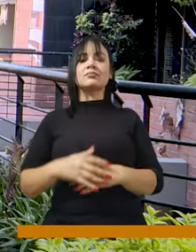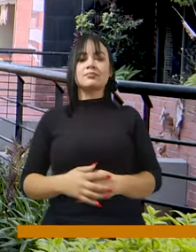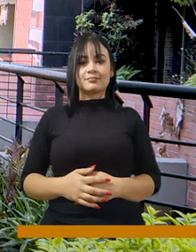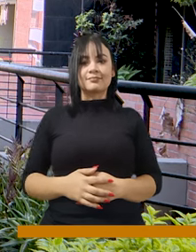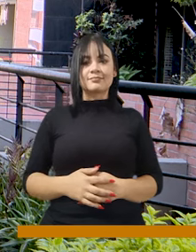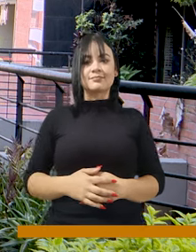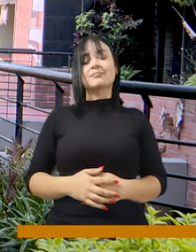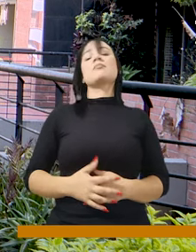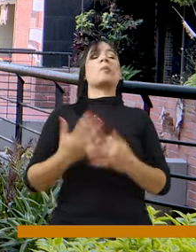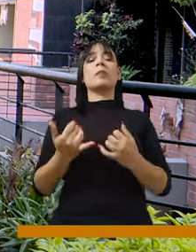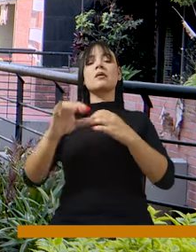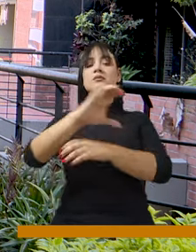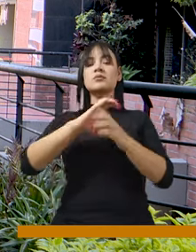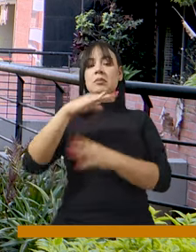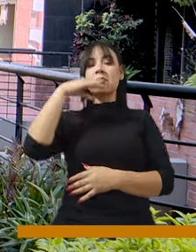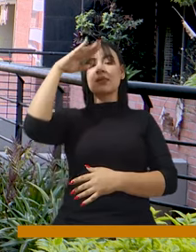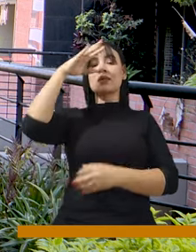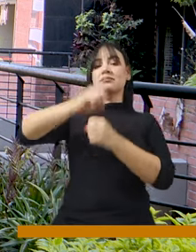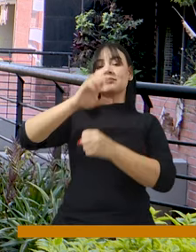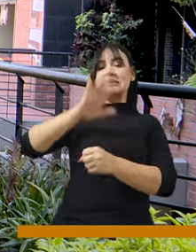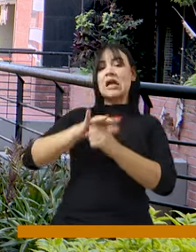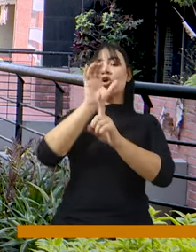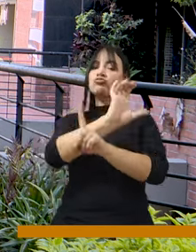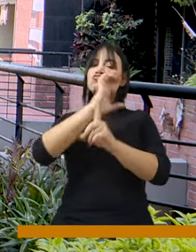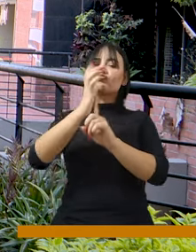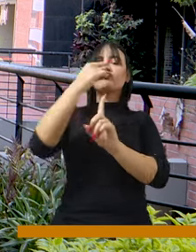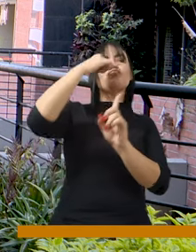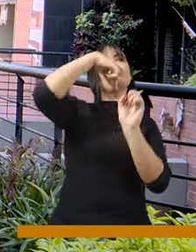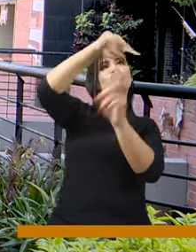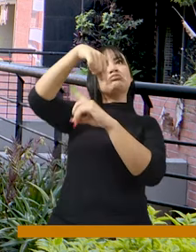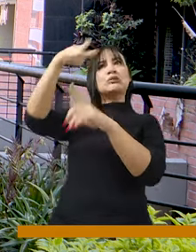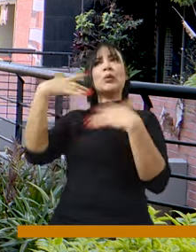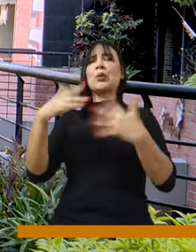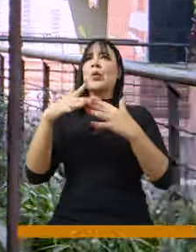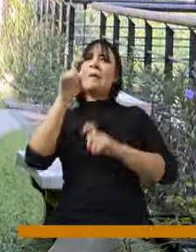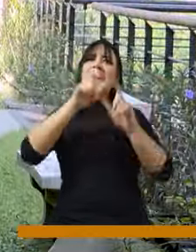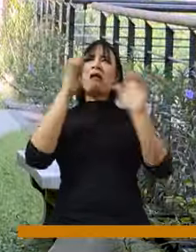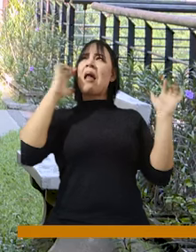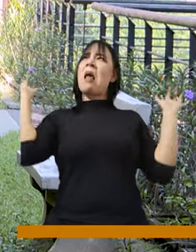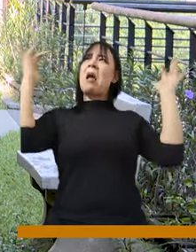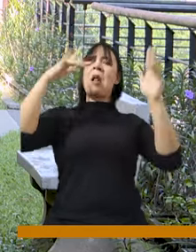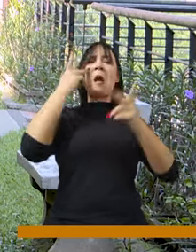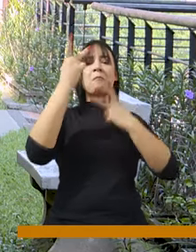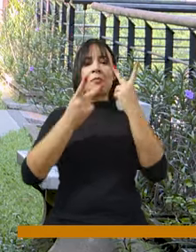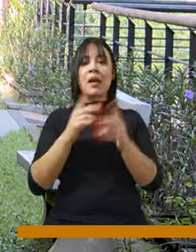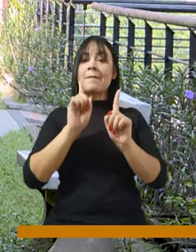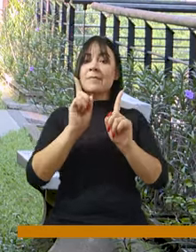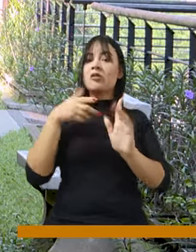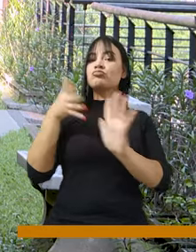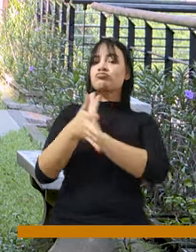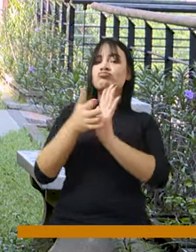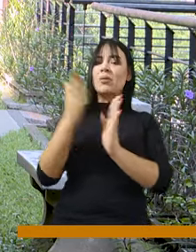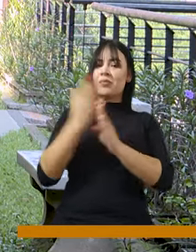Medellín es el distrito cultural y de entretenimiento, además turístico. Pero les voy a contar qué problemática existe